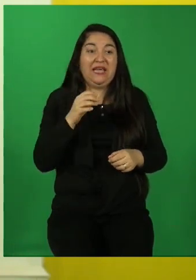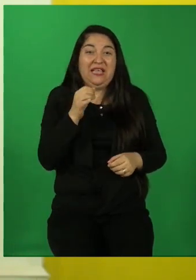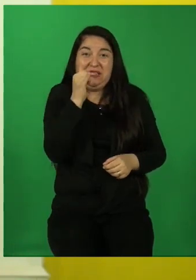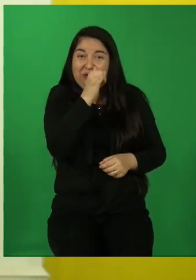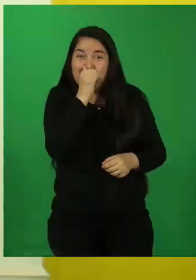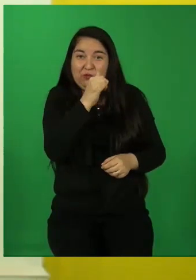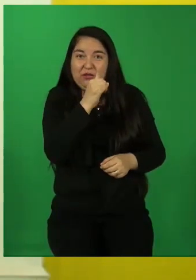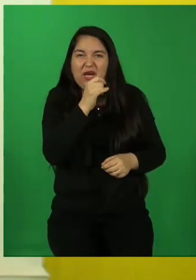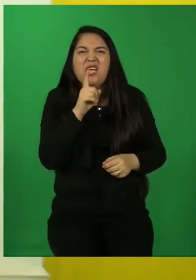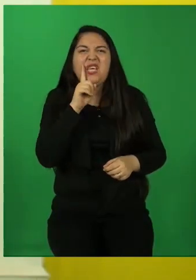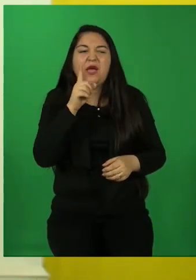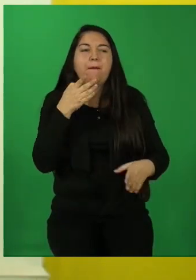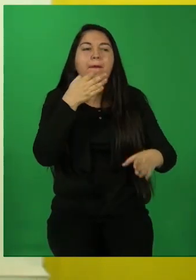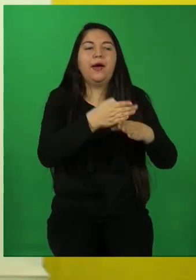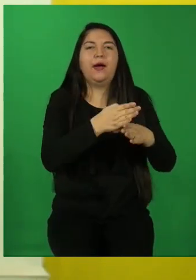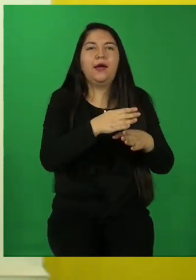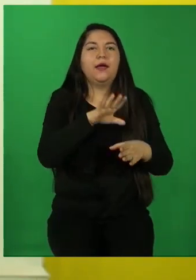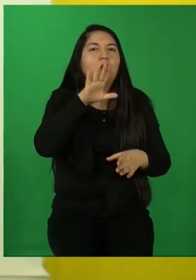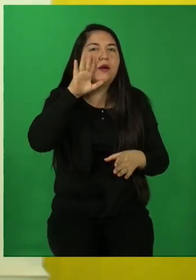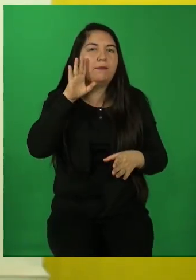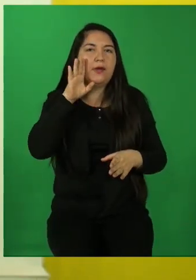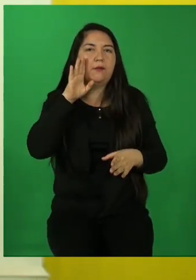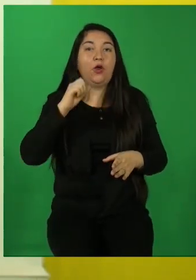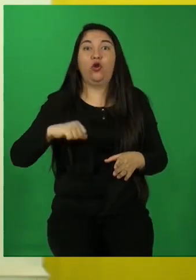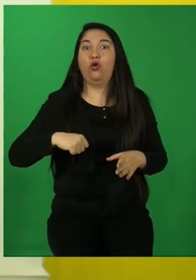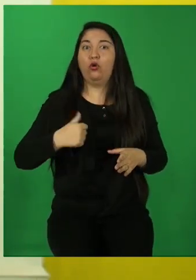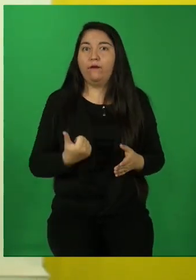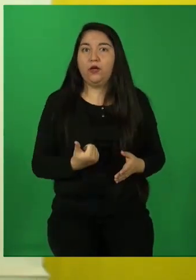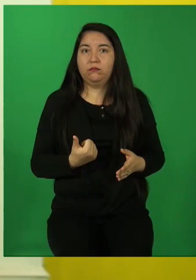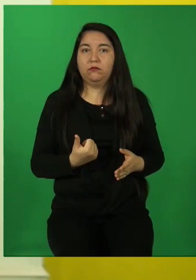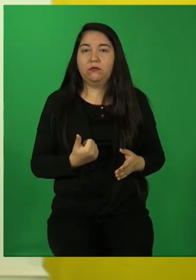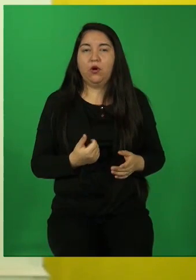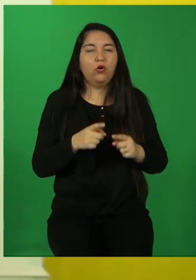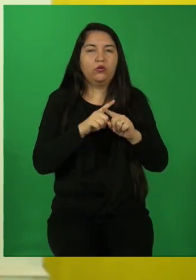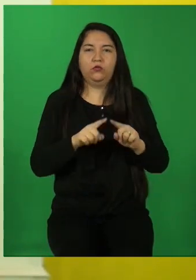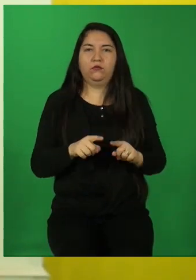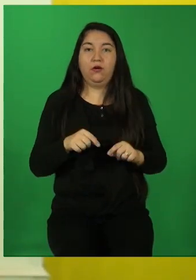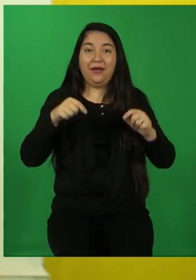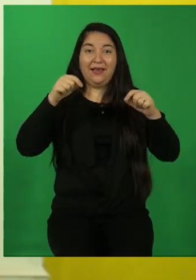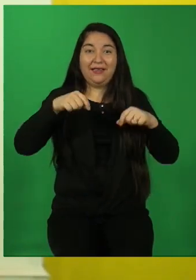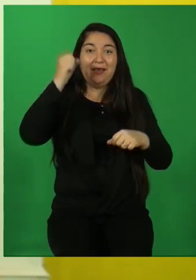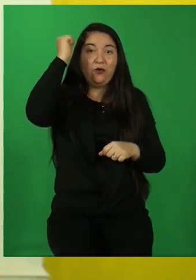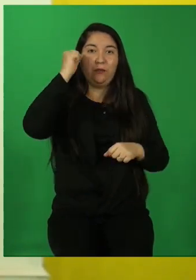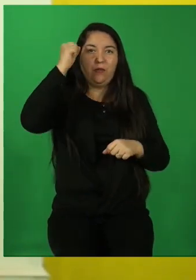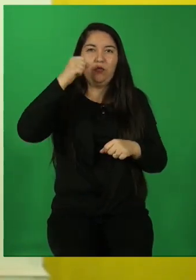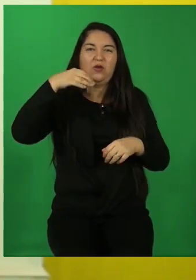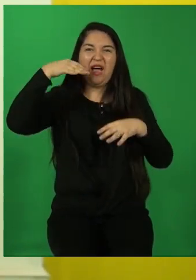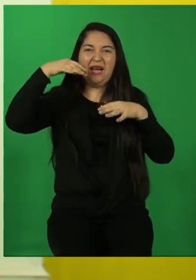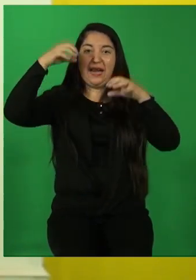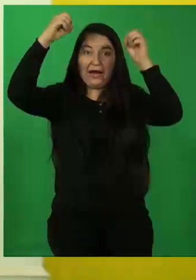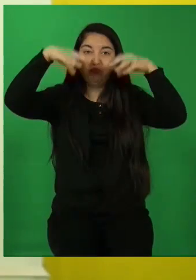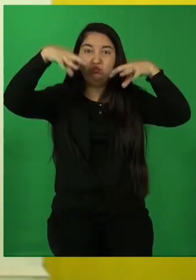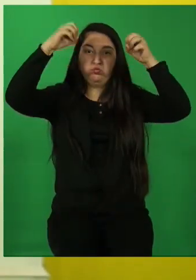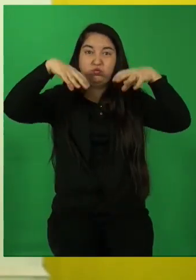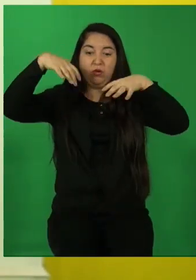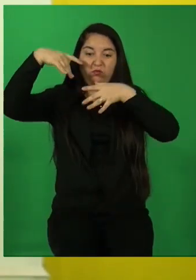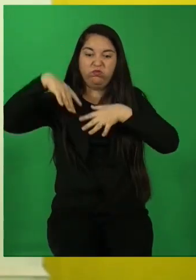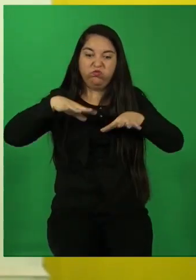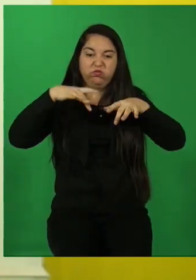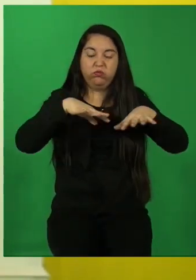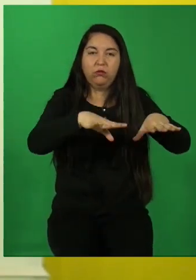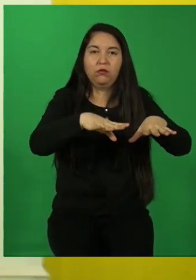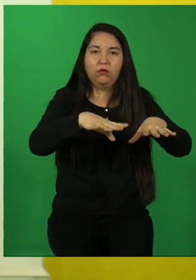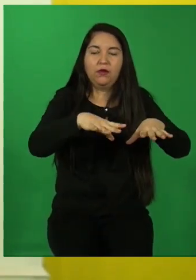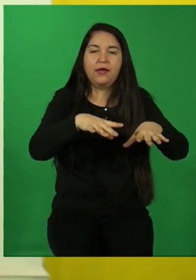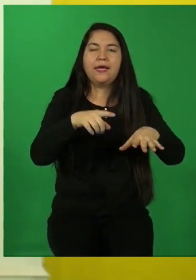gente cuando estuvimos en la aluvión acá. Pescaron una pala y se fueron y limpiaron casas sin pedir nada.